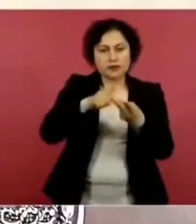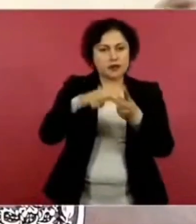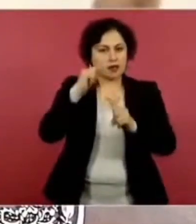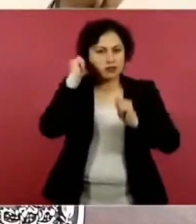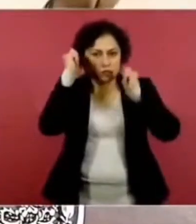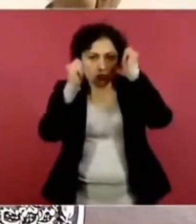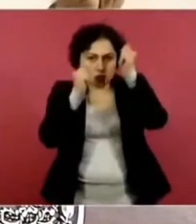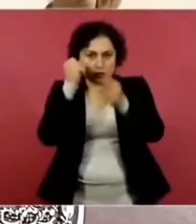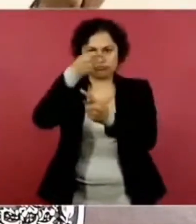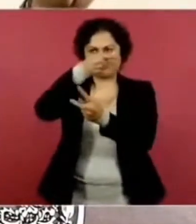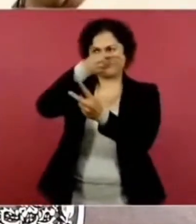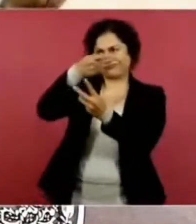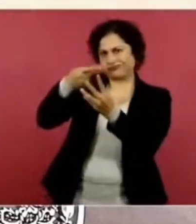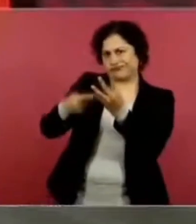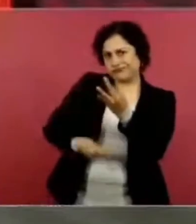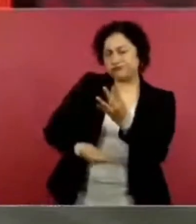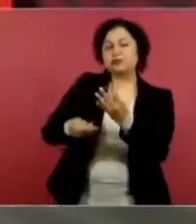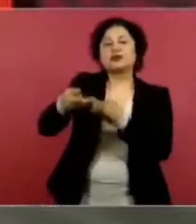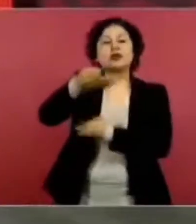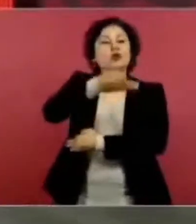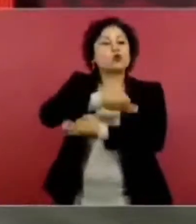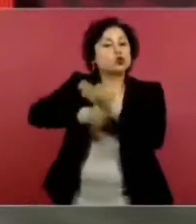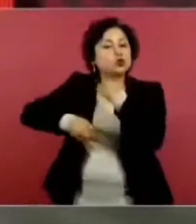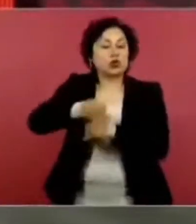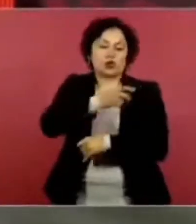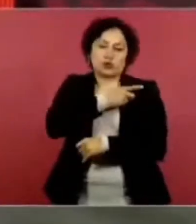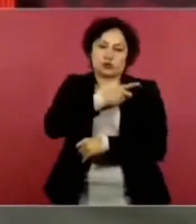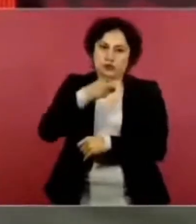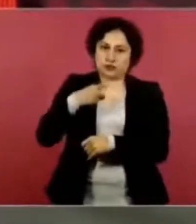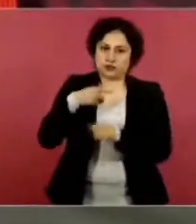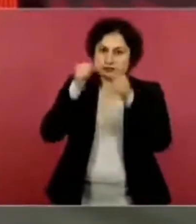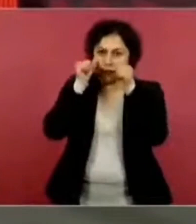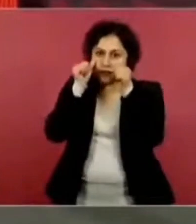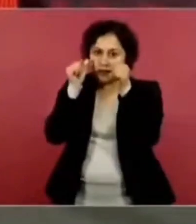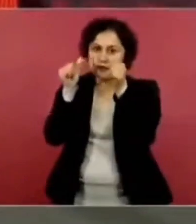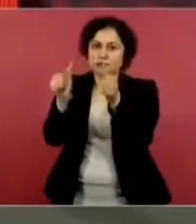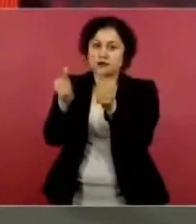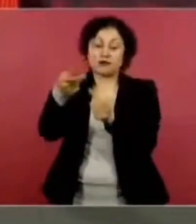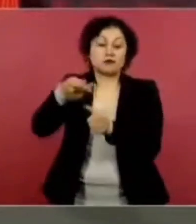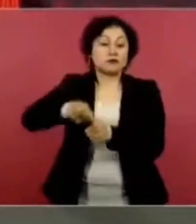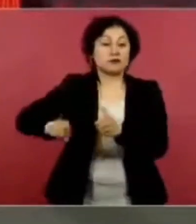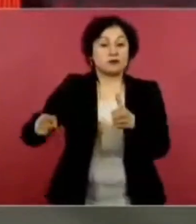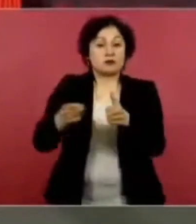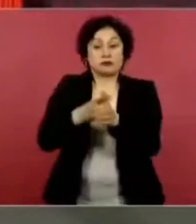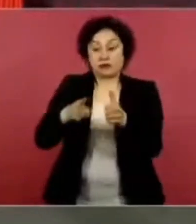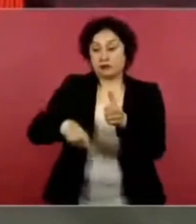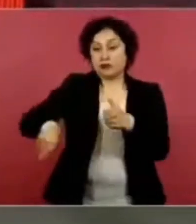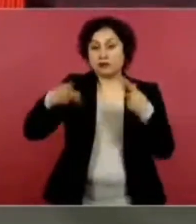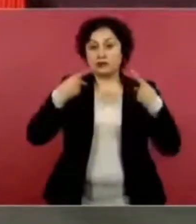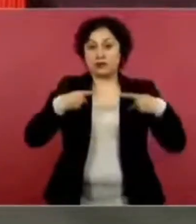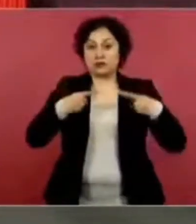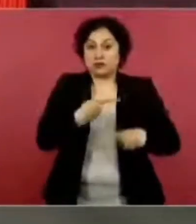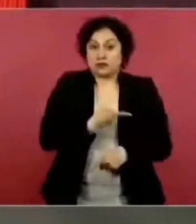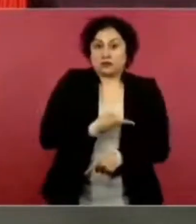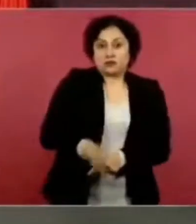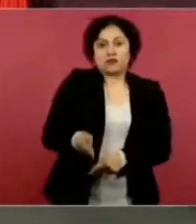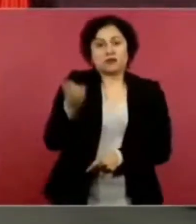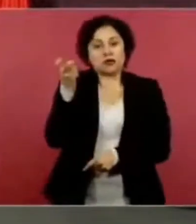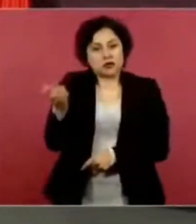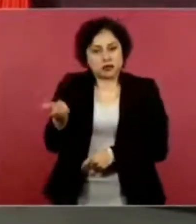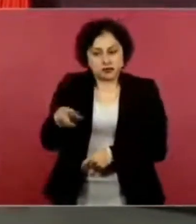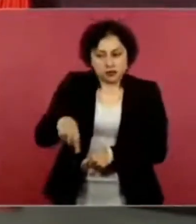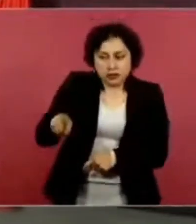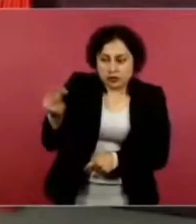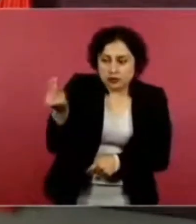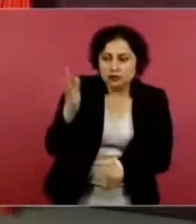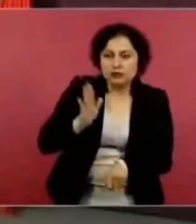con preferencia a la gente más pobre, más necesitada, que es lo que estamos haciendo.